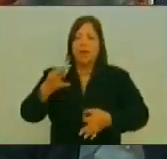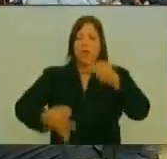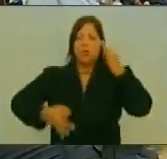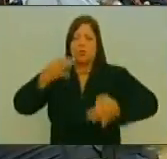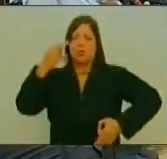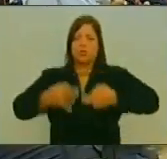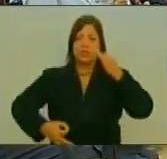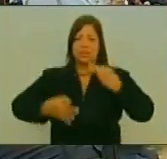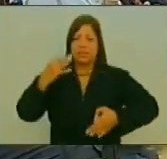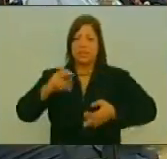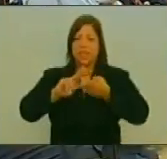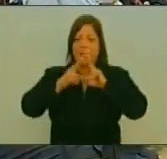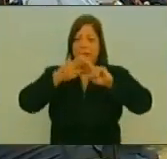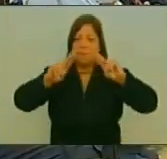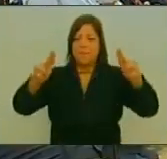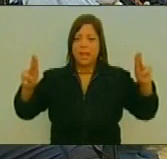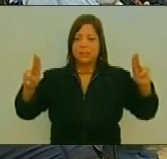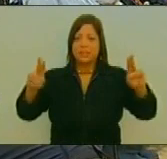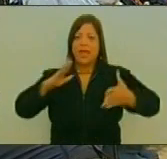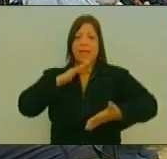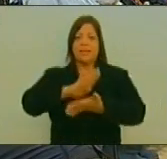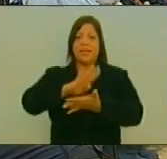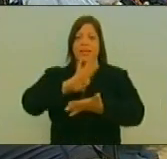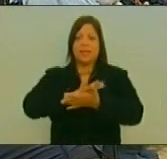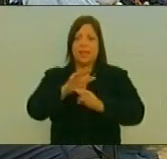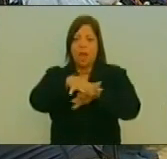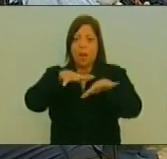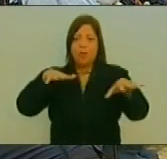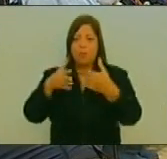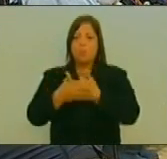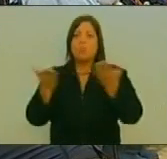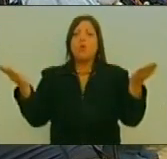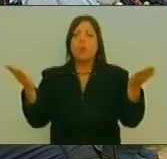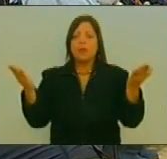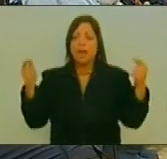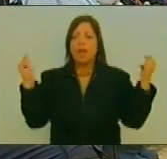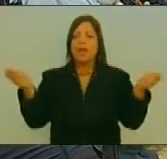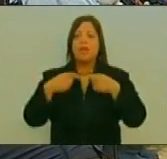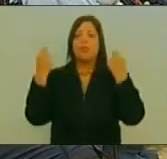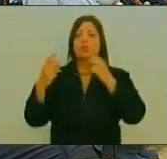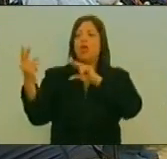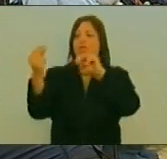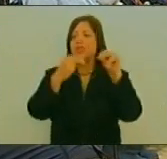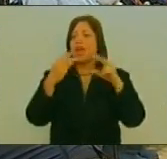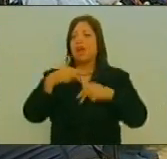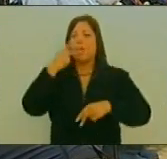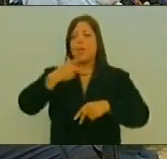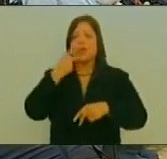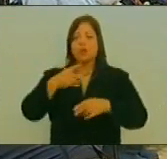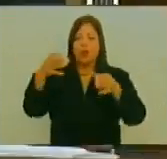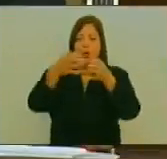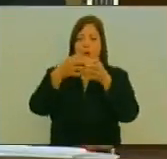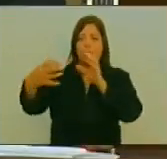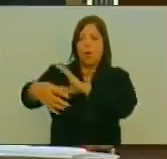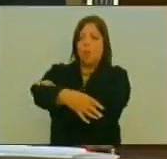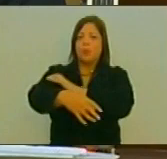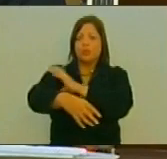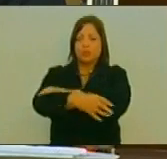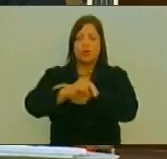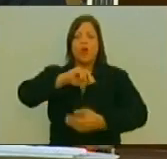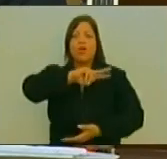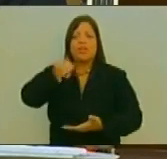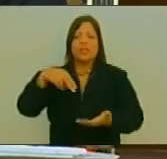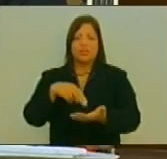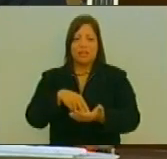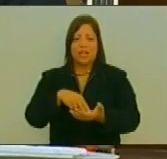Justicia La Paz La Tranquilidad Pública Impulsó El diálogo Político Con los sectores De la oposición Nacional